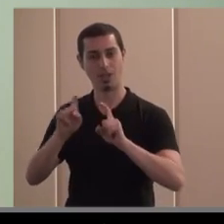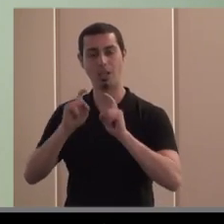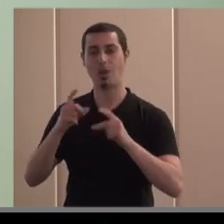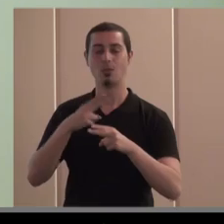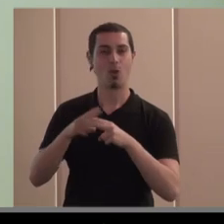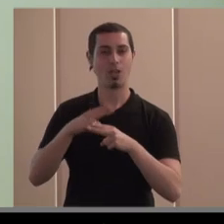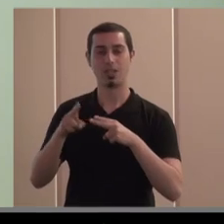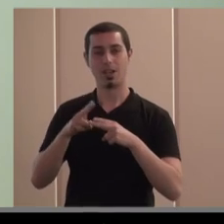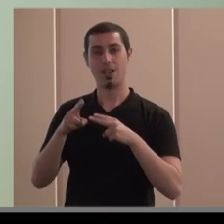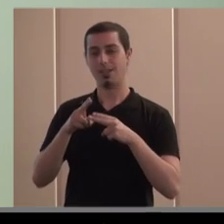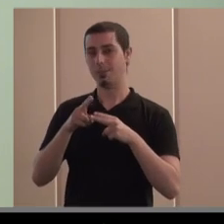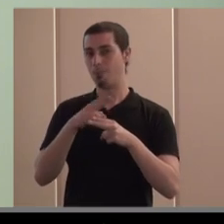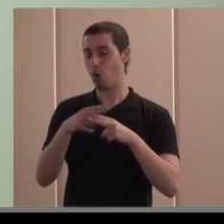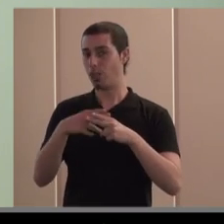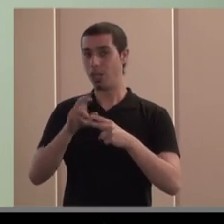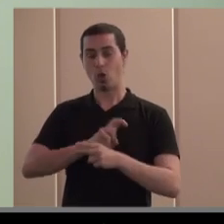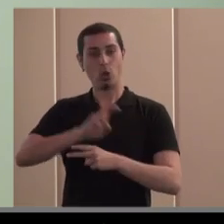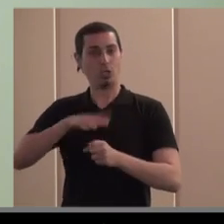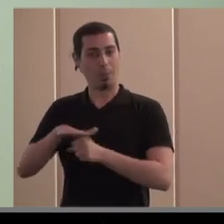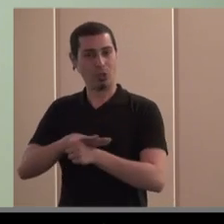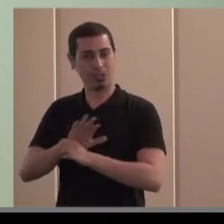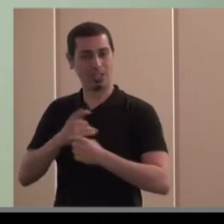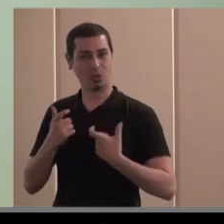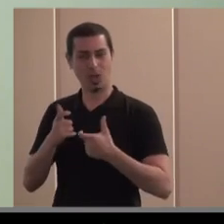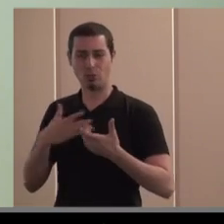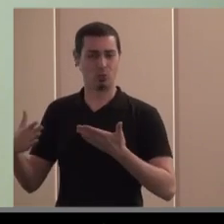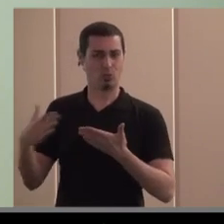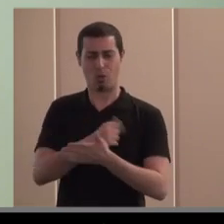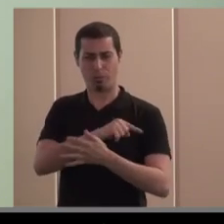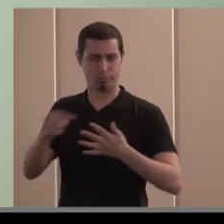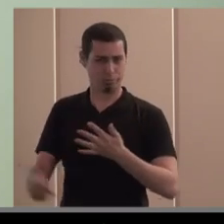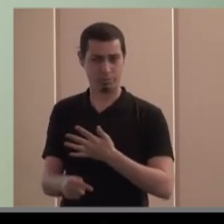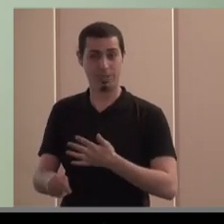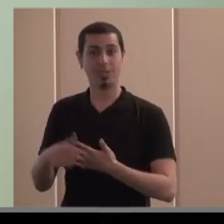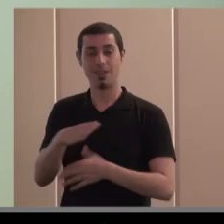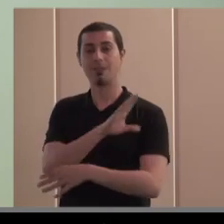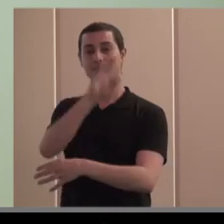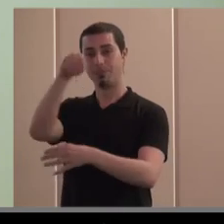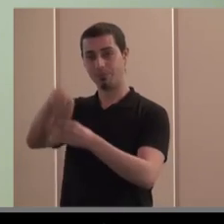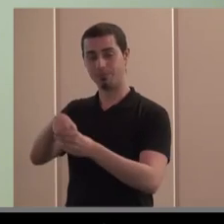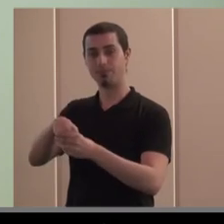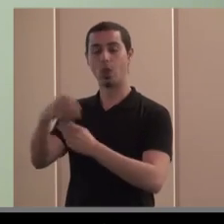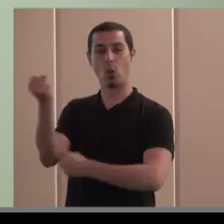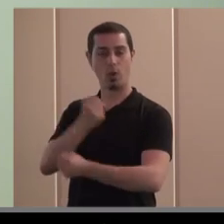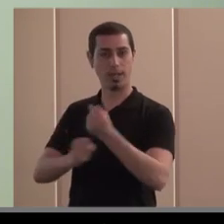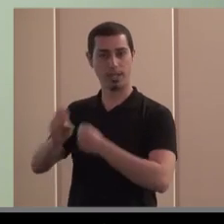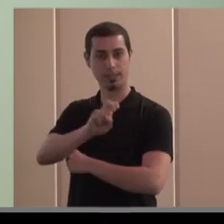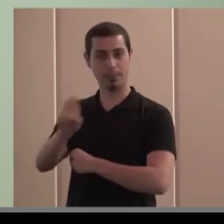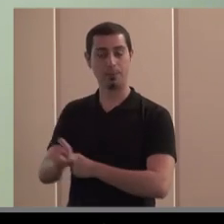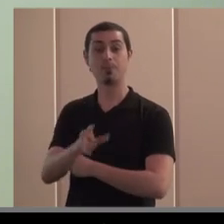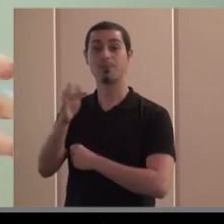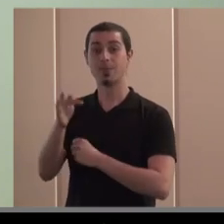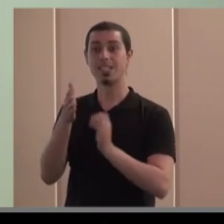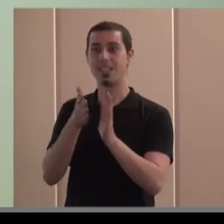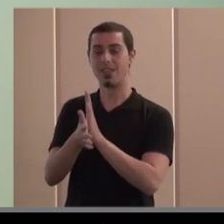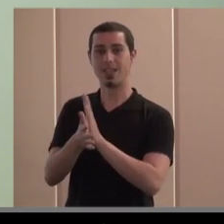todas las políticas de otros ámbitos sectoriales los que fueren no quiero hablar y o de económicas etcétera y que